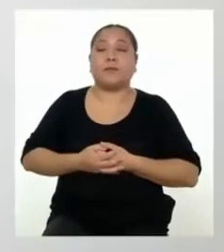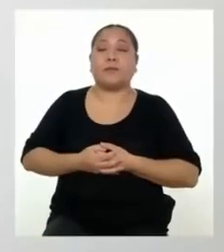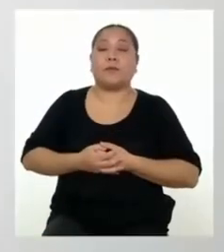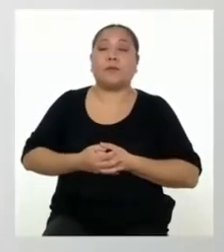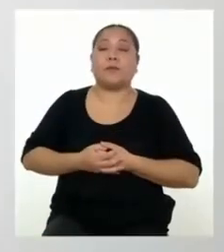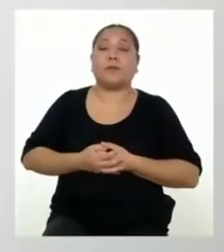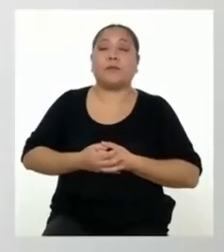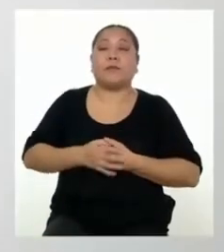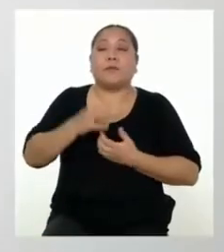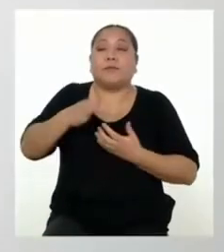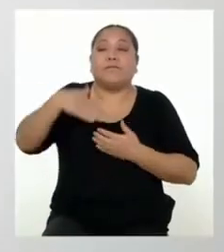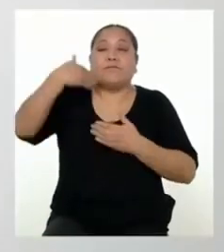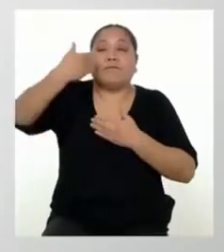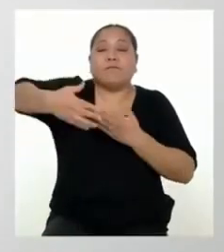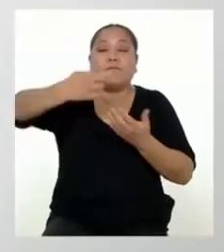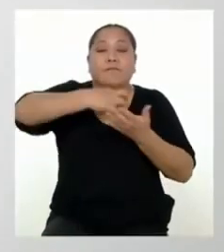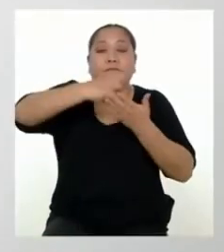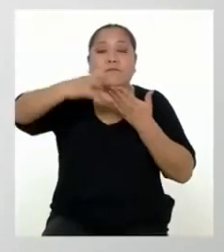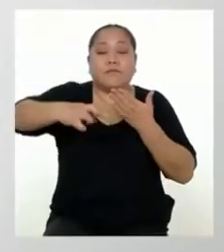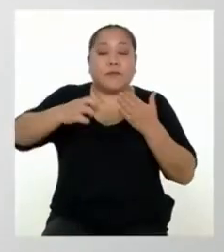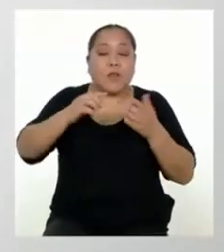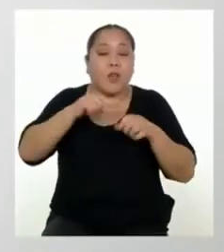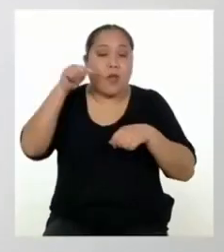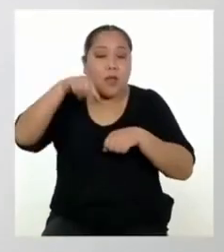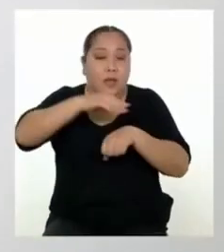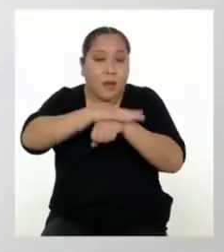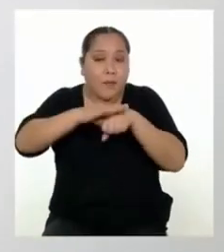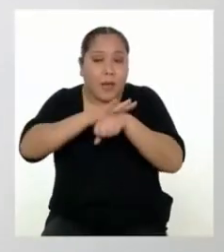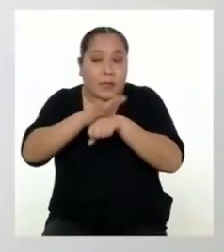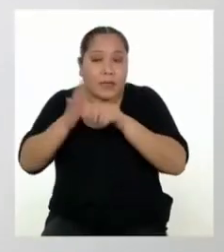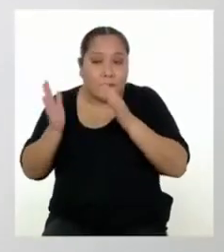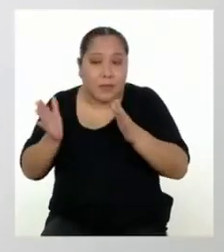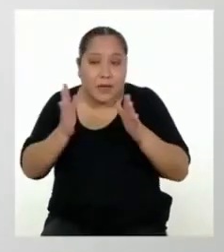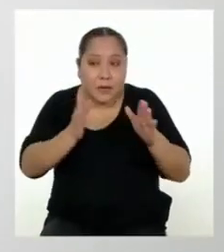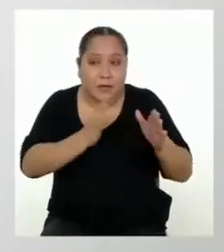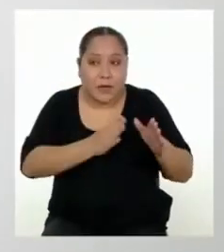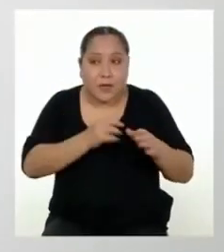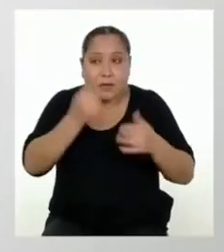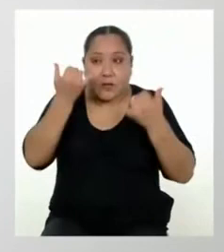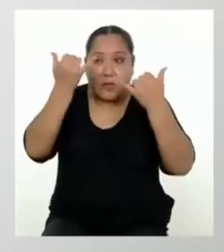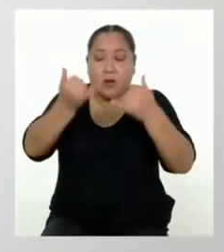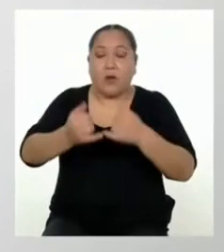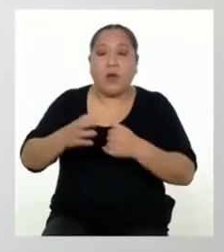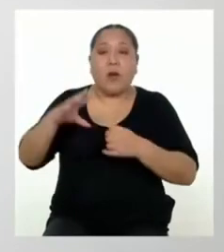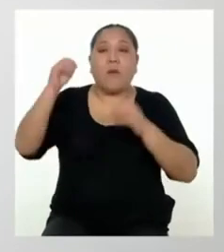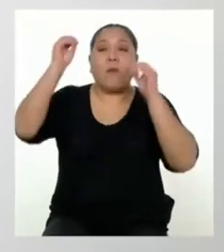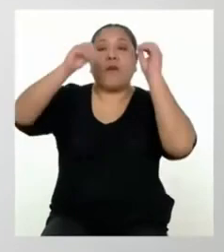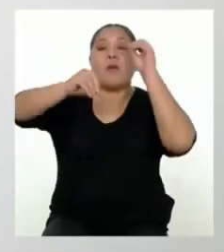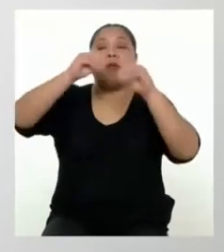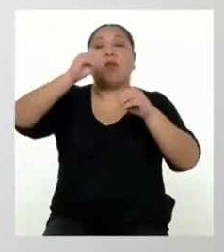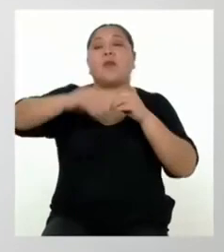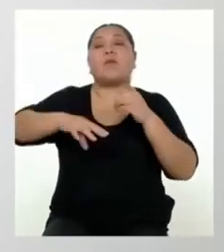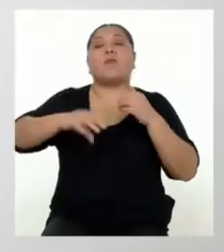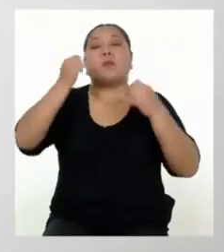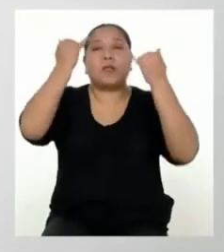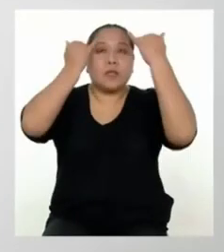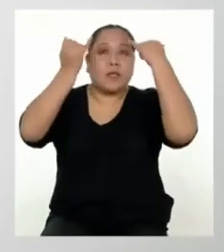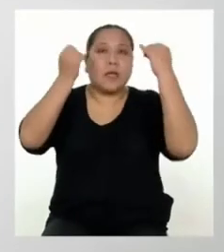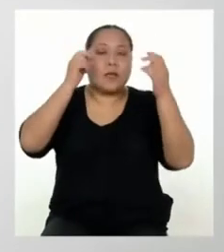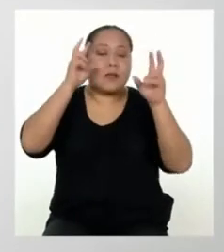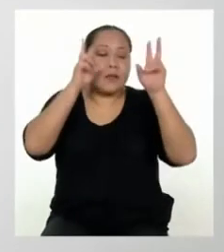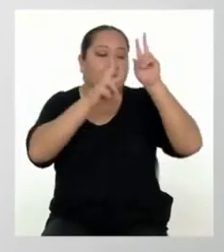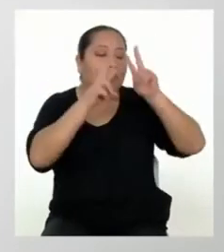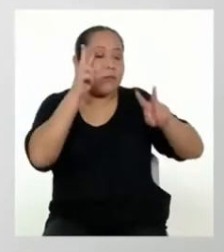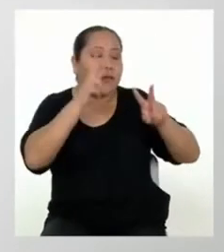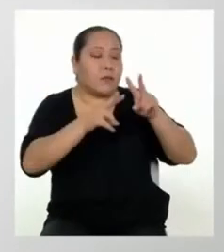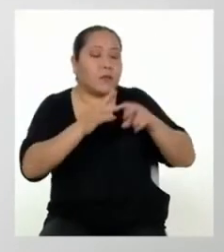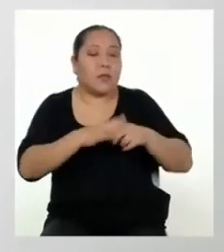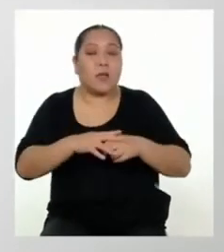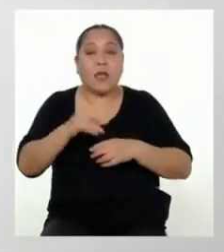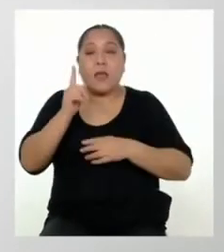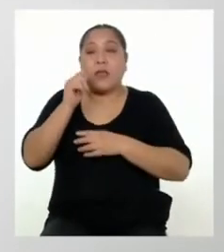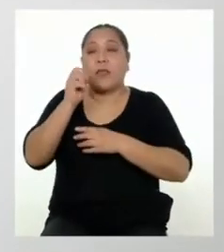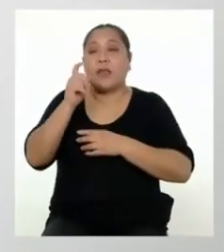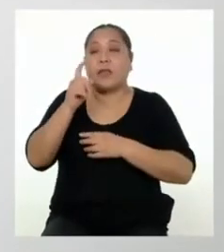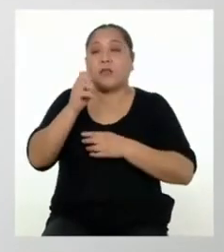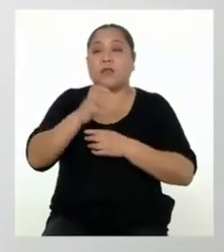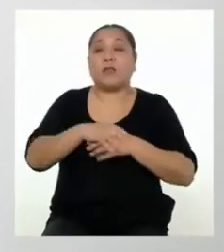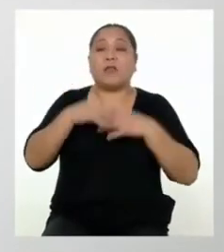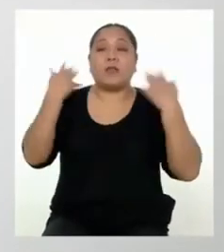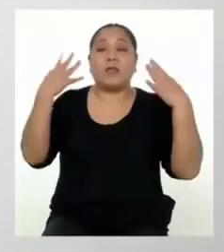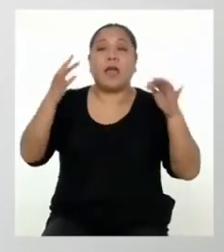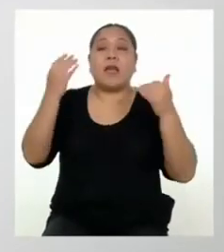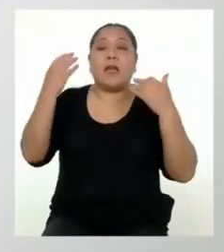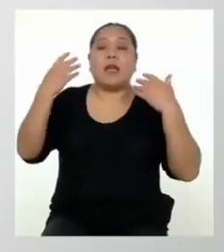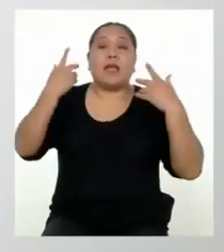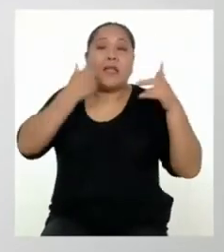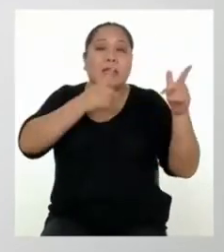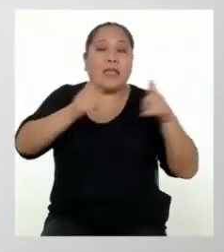En el siguiente programa, tomando como base la planificación que seguimos hoy, plantearemos criterios de revisión de nuestro texto y tendremos lista la